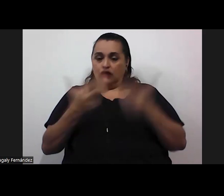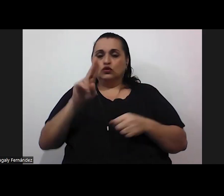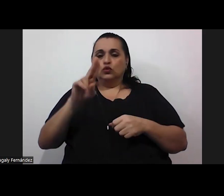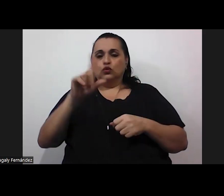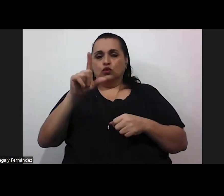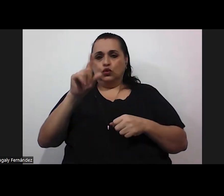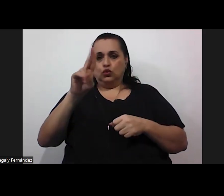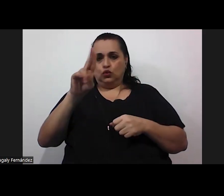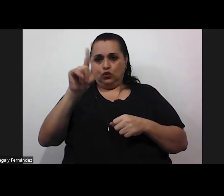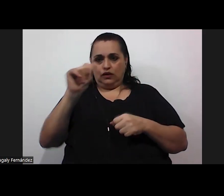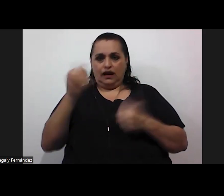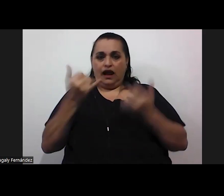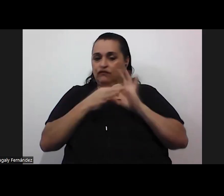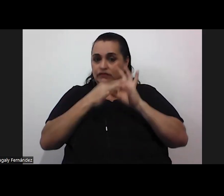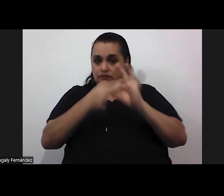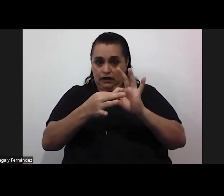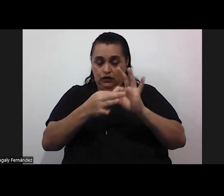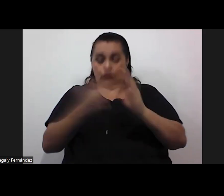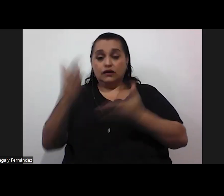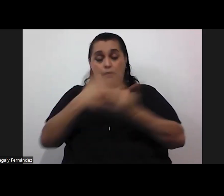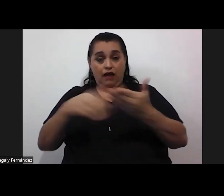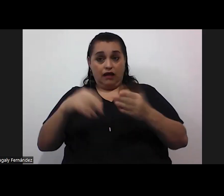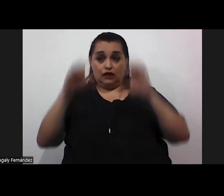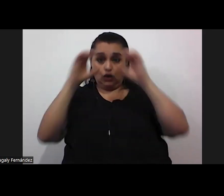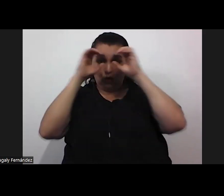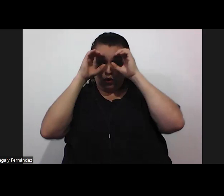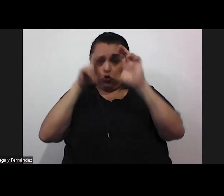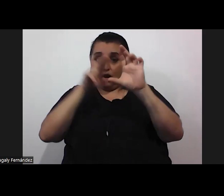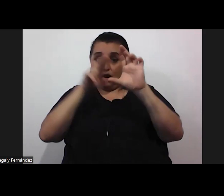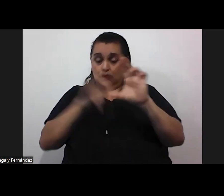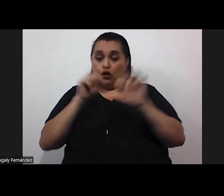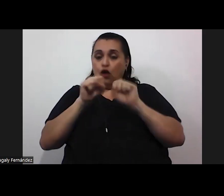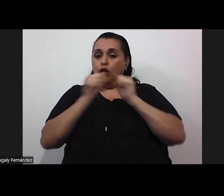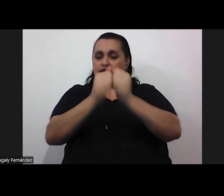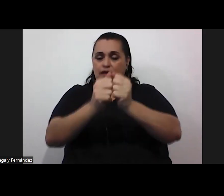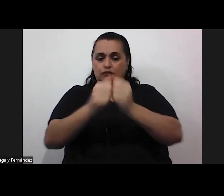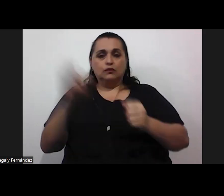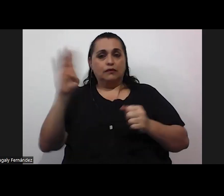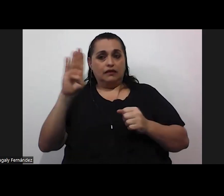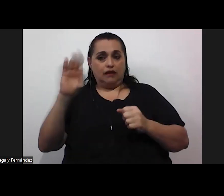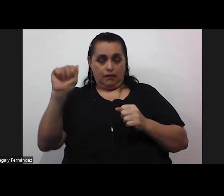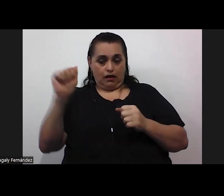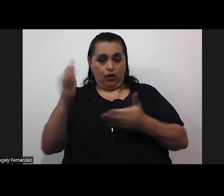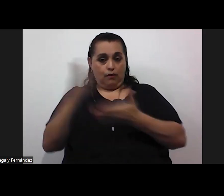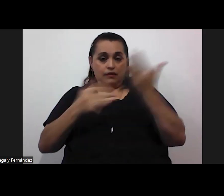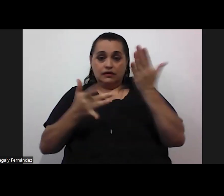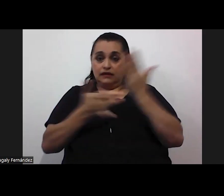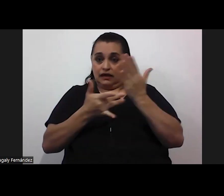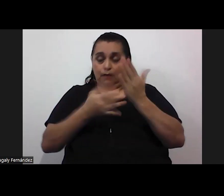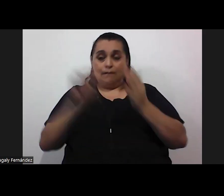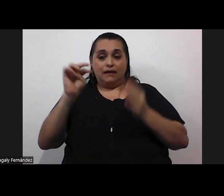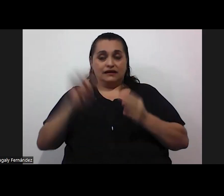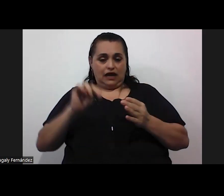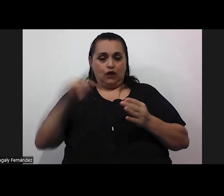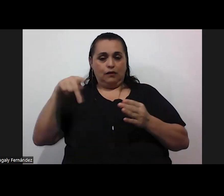Por parte del Colipro, les acompañamos Bernal Alvarado en la parte técnica y Marcelo Prieto Murillo, quien